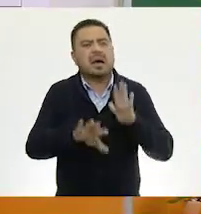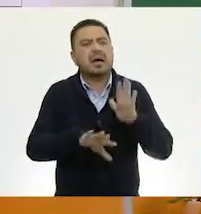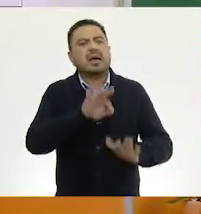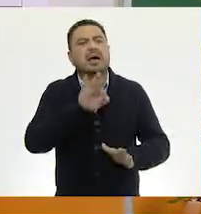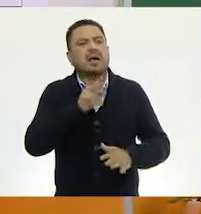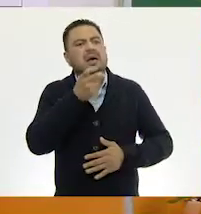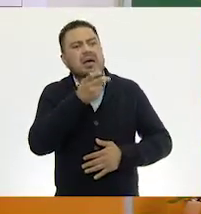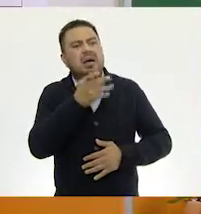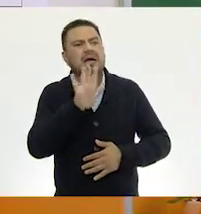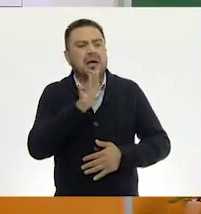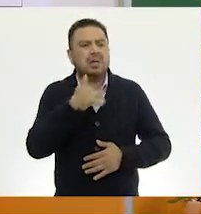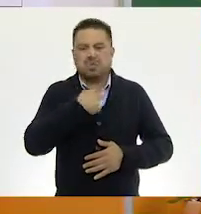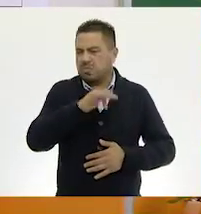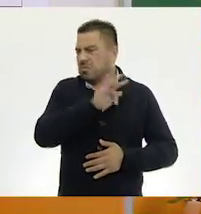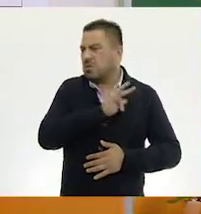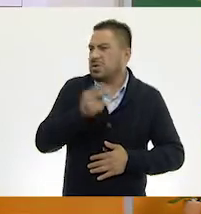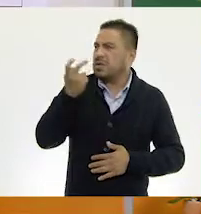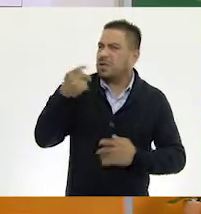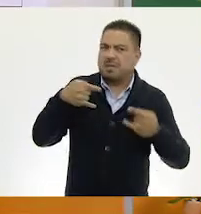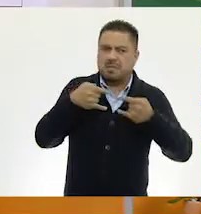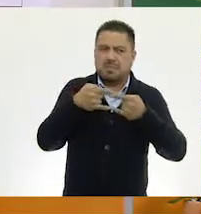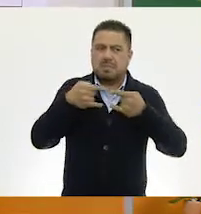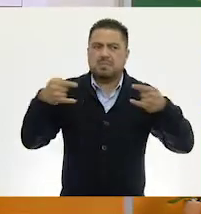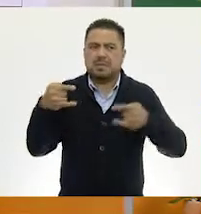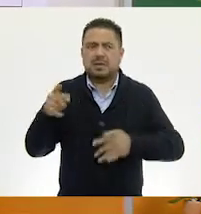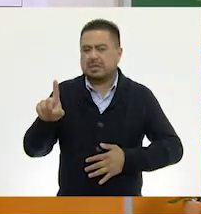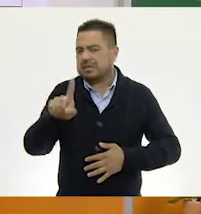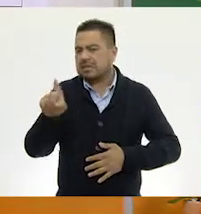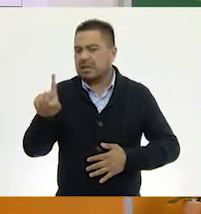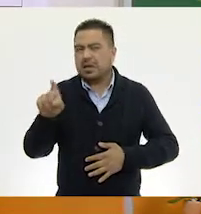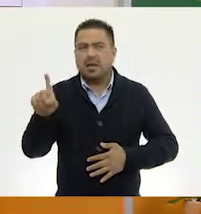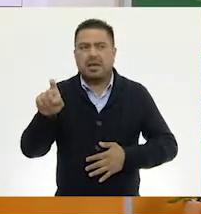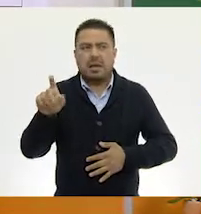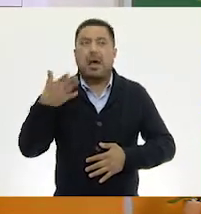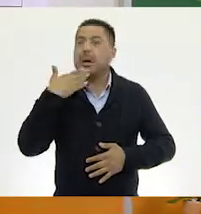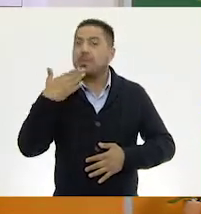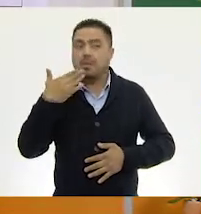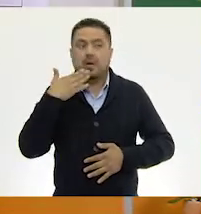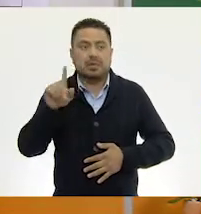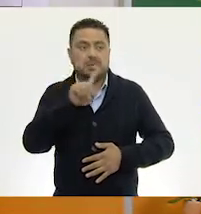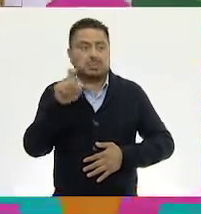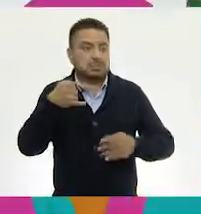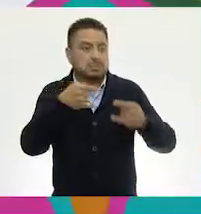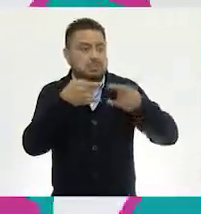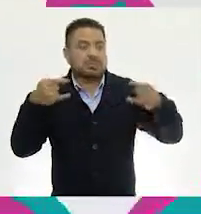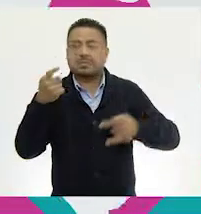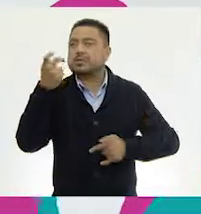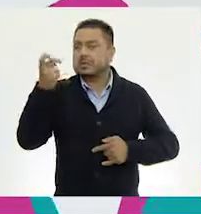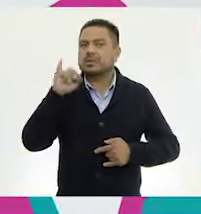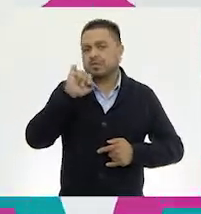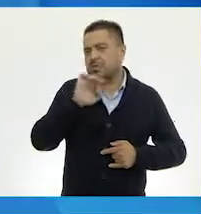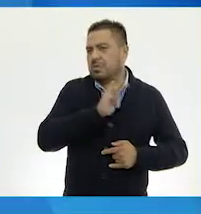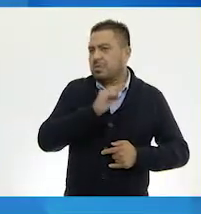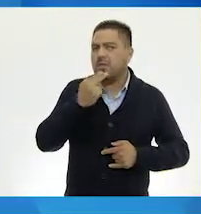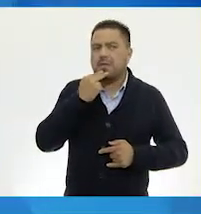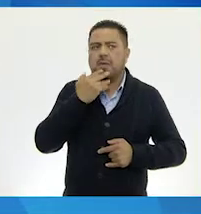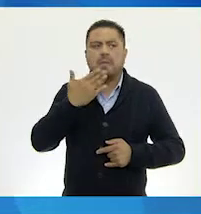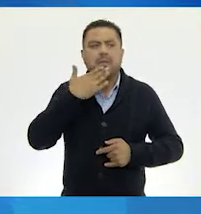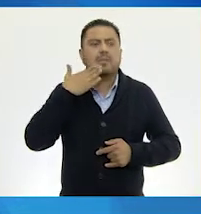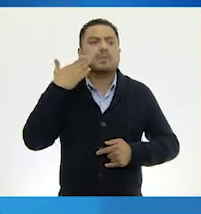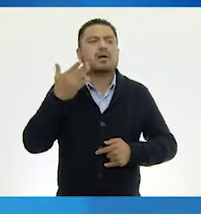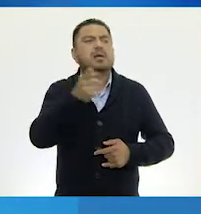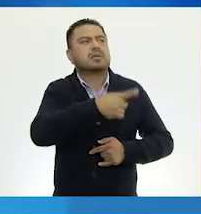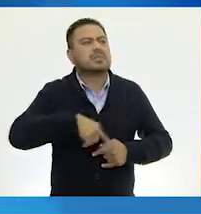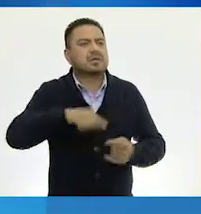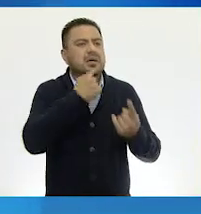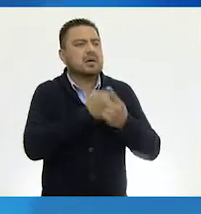aquí... Muy bien. Ah, miren. Aquí tengo justamente un billete de 100. Muy bien. El billete de 100. Ese sí te va a funcionar bastante bien. ¿Qué dicen